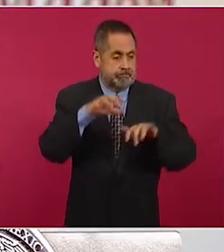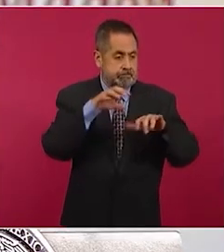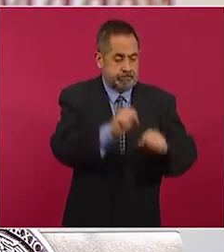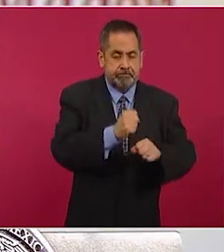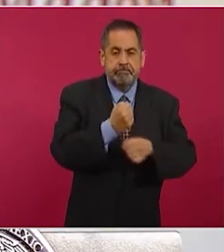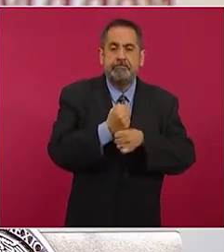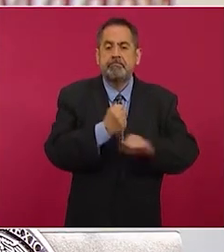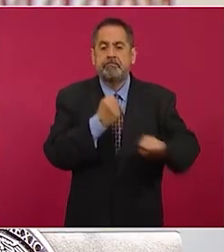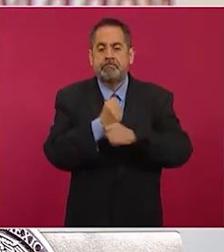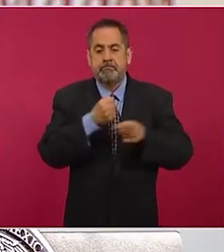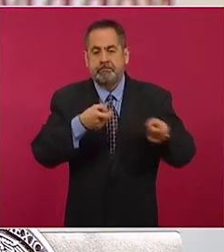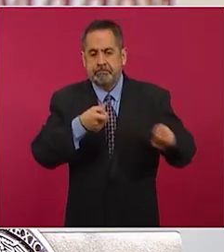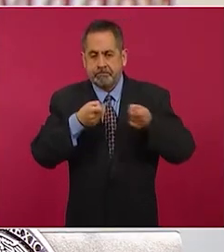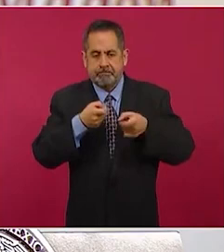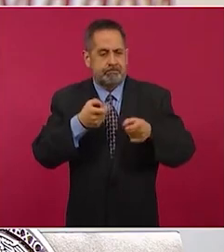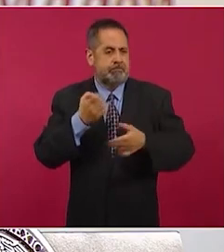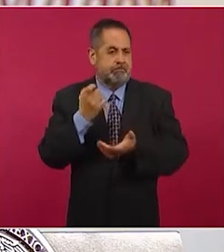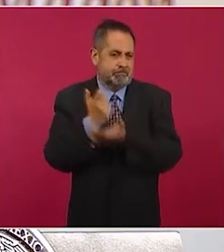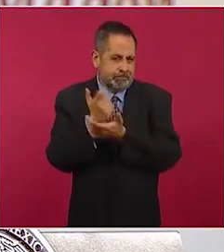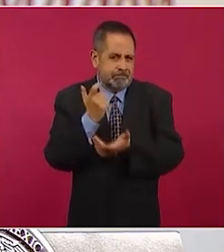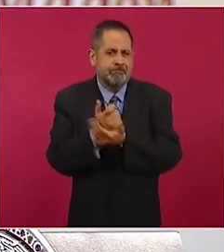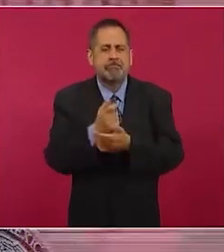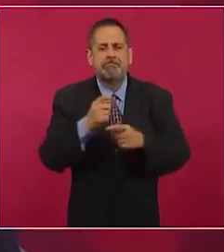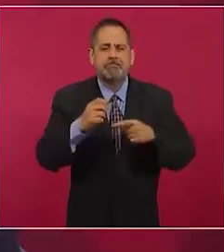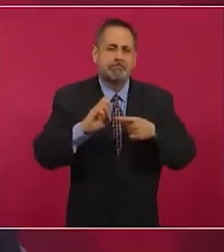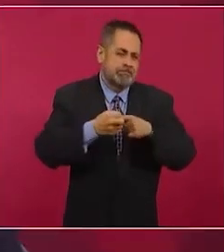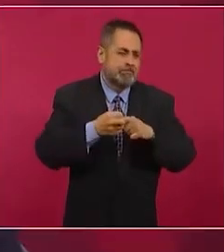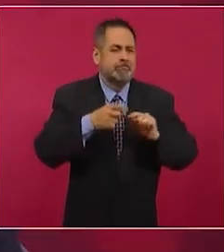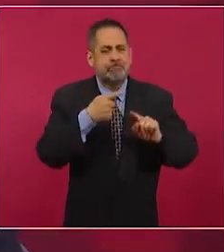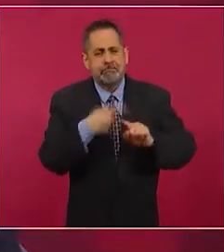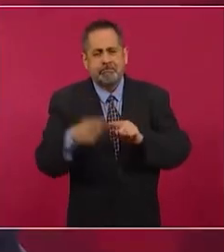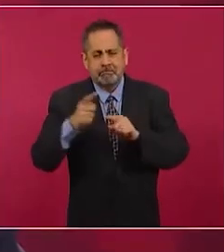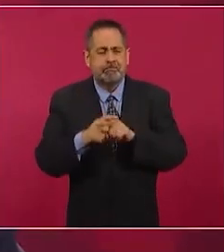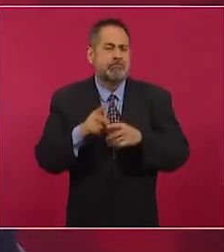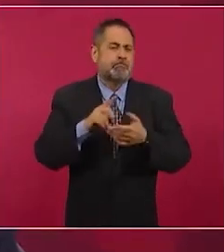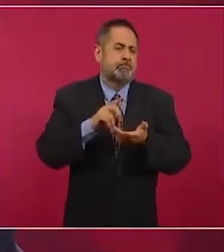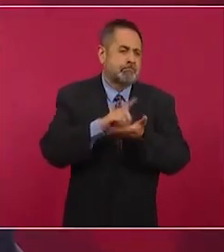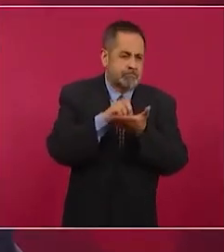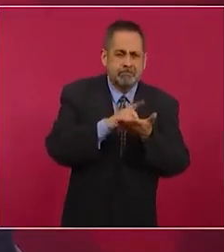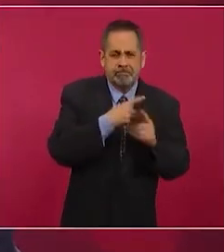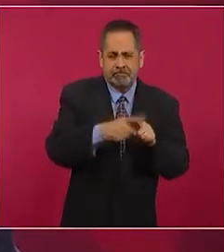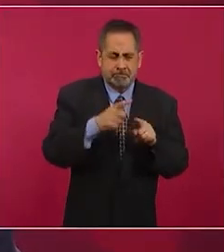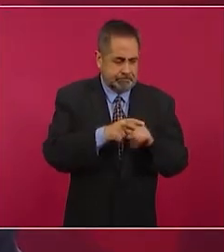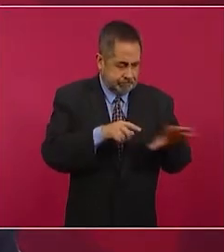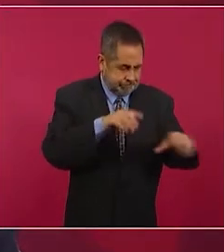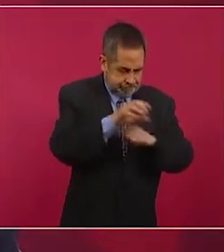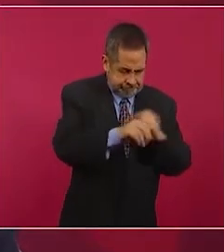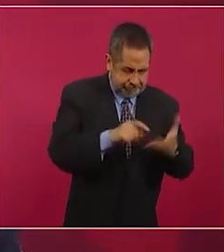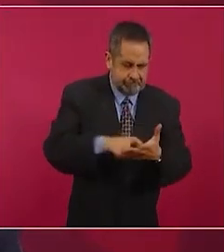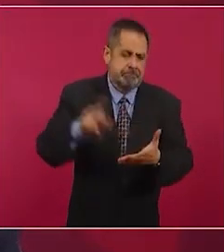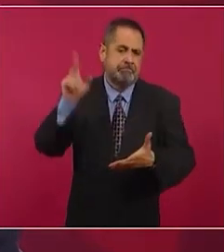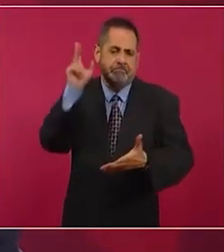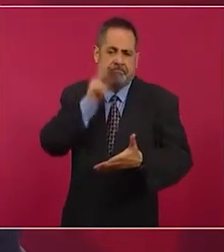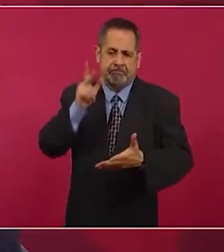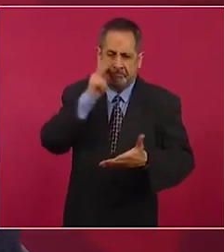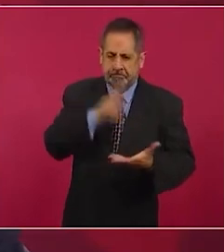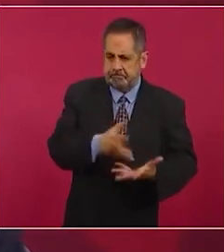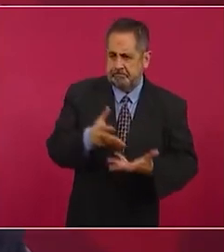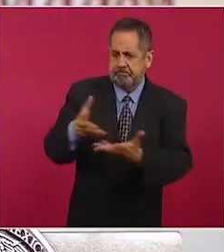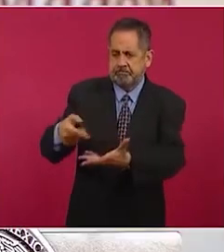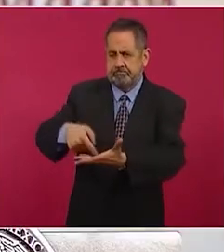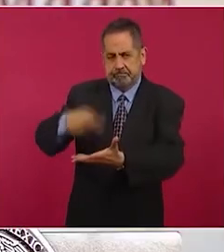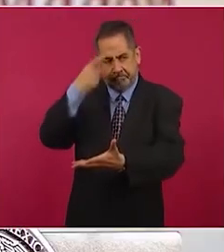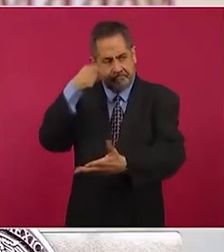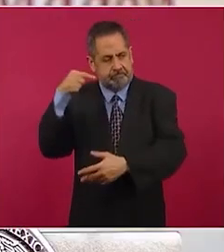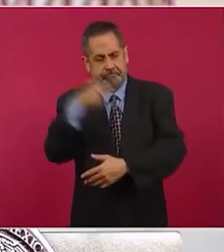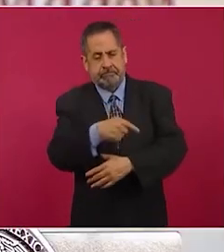cartuchos, explosivos, drogas y elementos probatorios que abonan a la investigación criminal. También